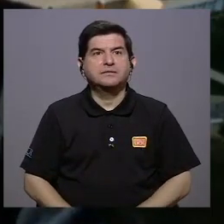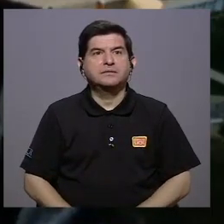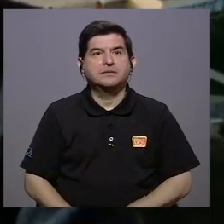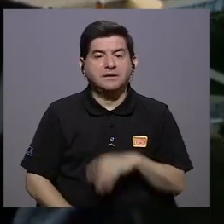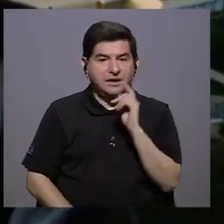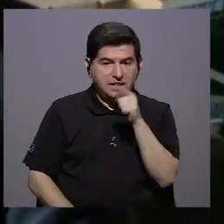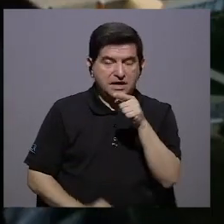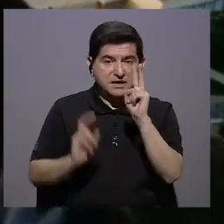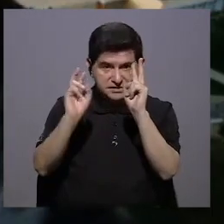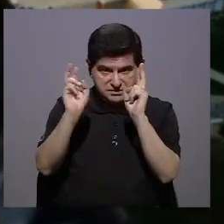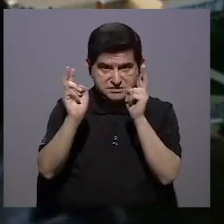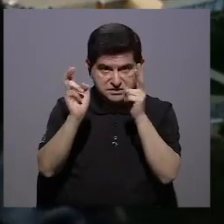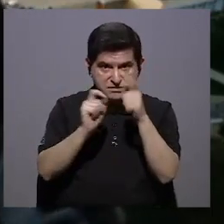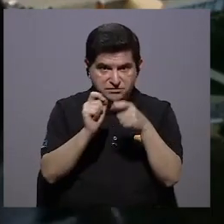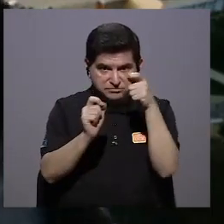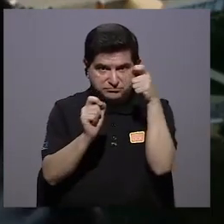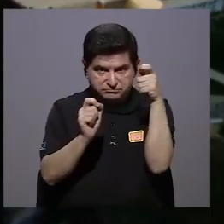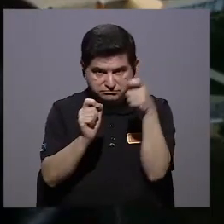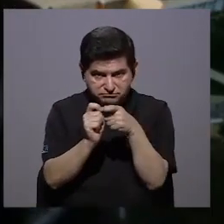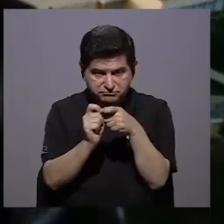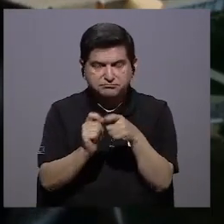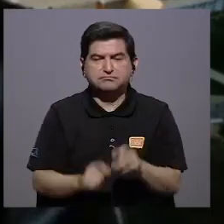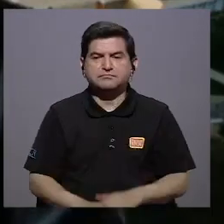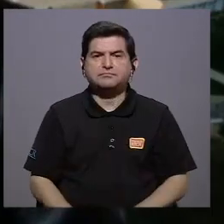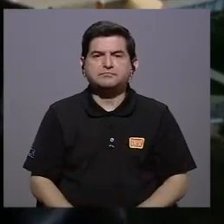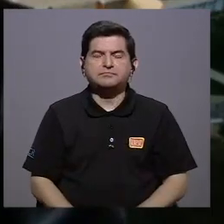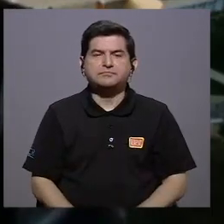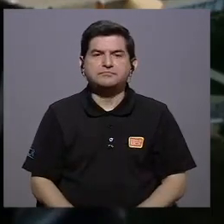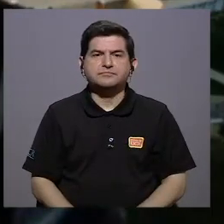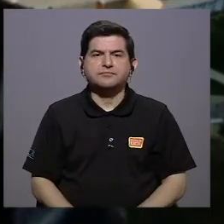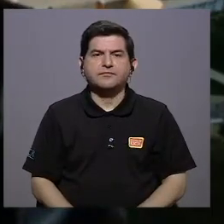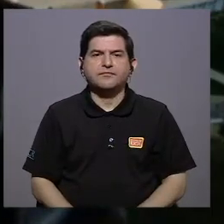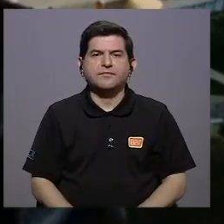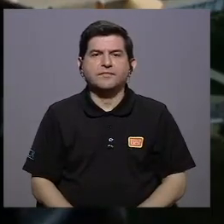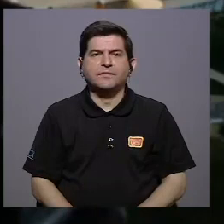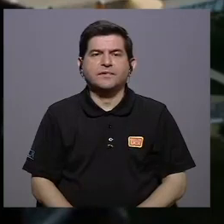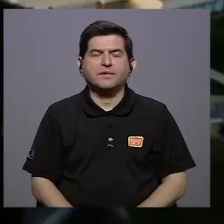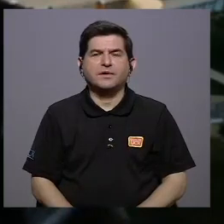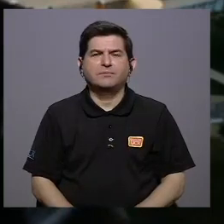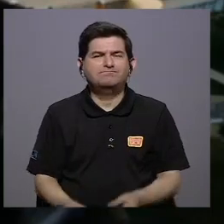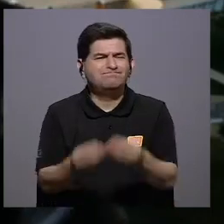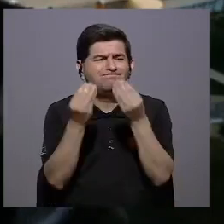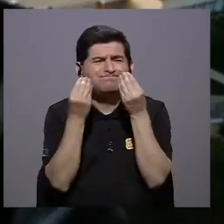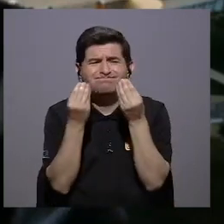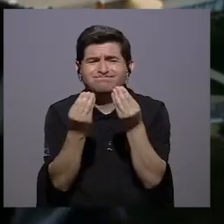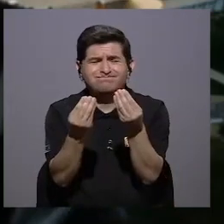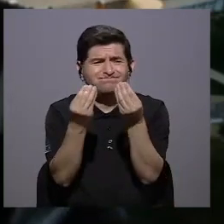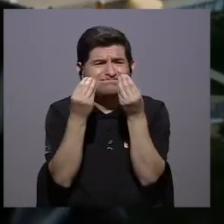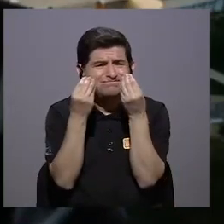en este tema en el sentido de que una excesiva